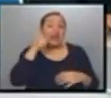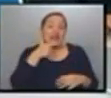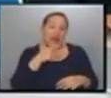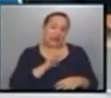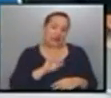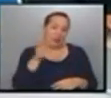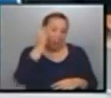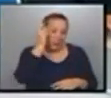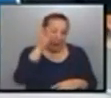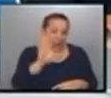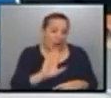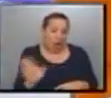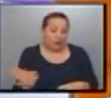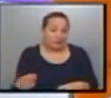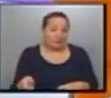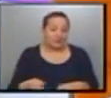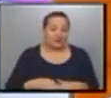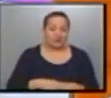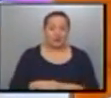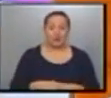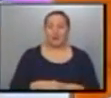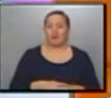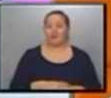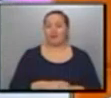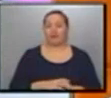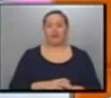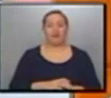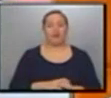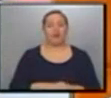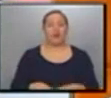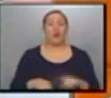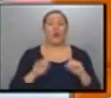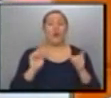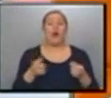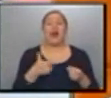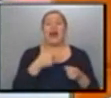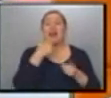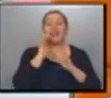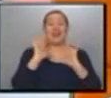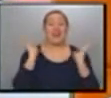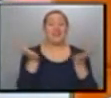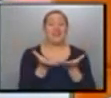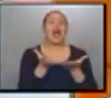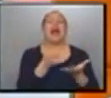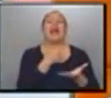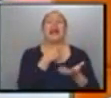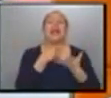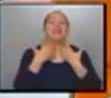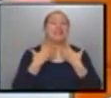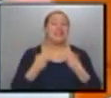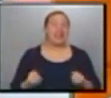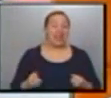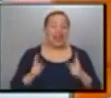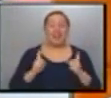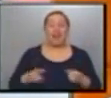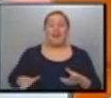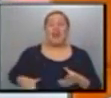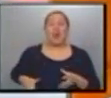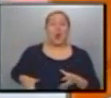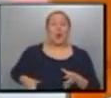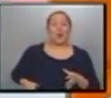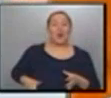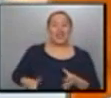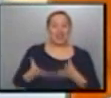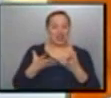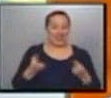un Sí, igualmente, a ver, la calefacción te seca la garganta. La calefacción te seca la garganta y te seca el bolsillo además, ¿no? Entonces,